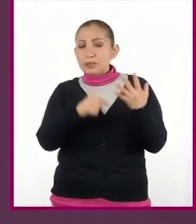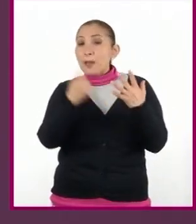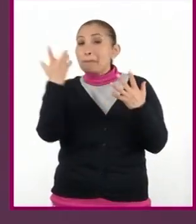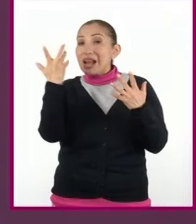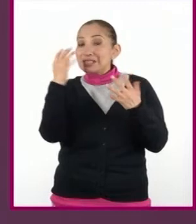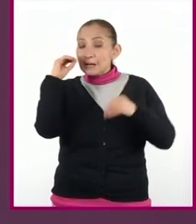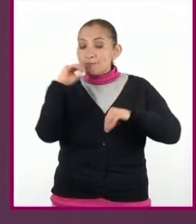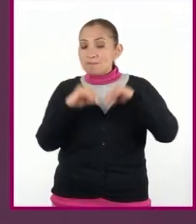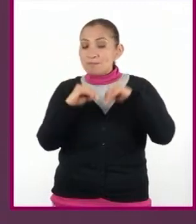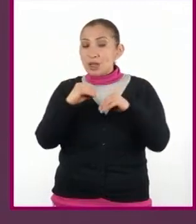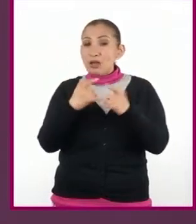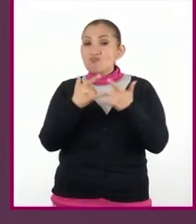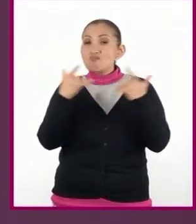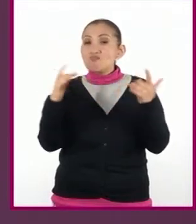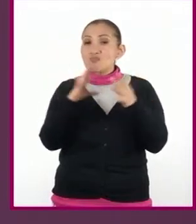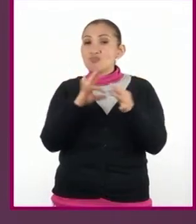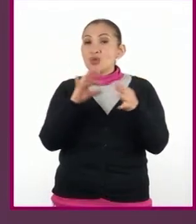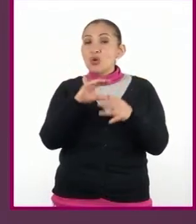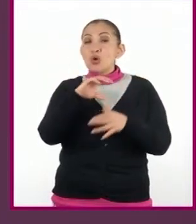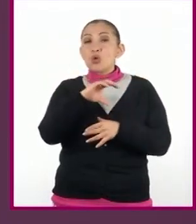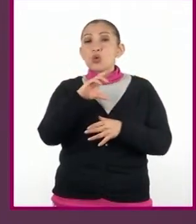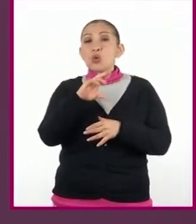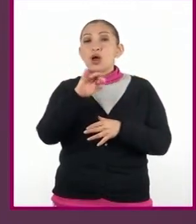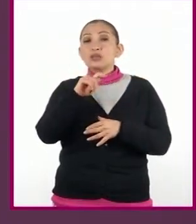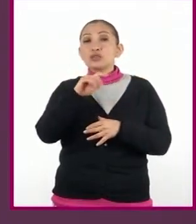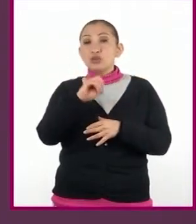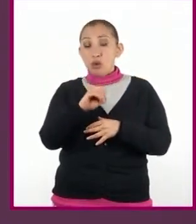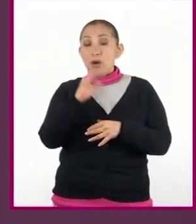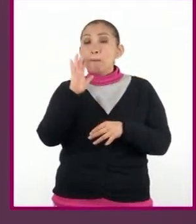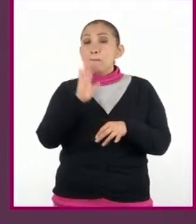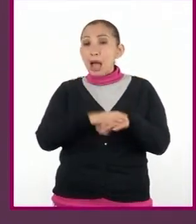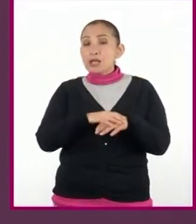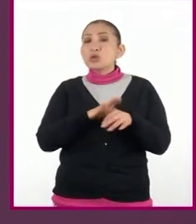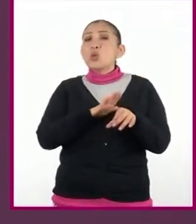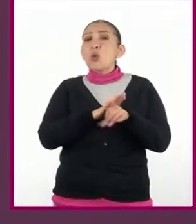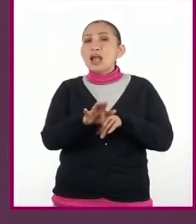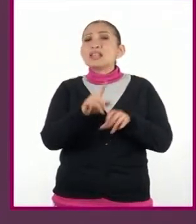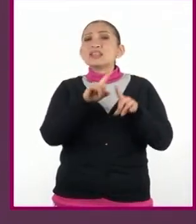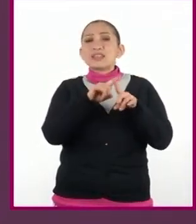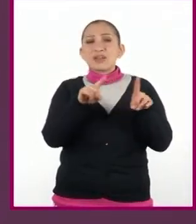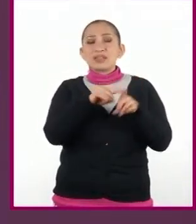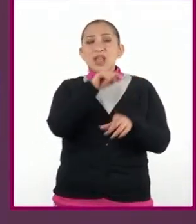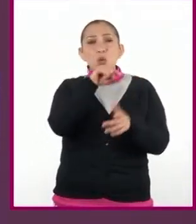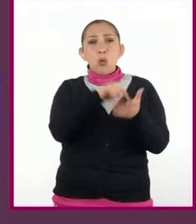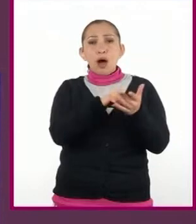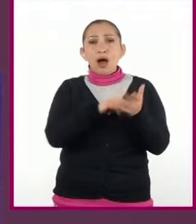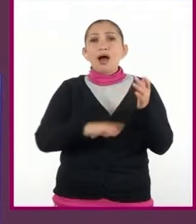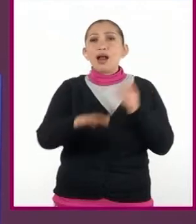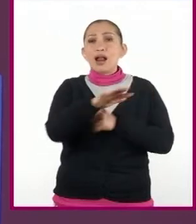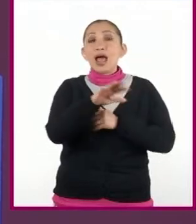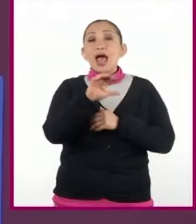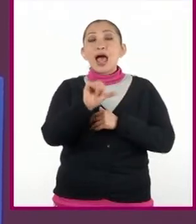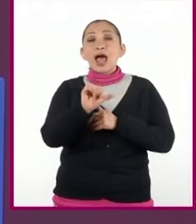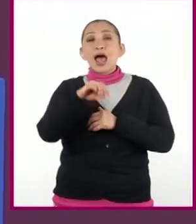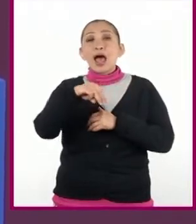creación de un cuento. Específicamente estudiaremos los tipos de espacios denominados también ambientes y la manera como